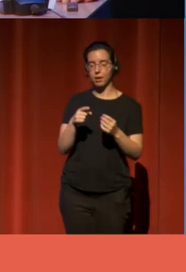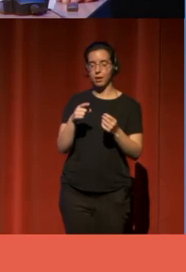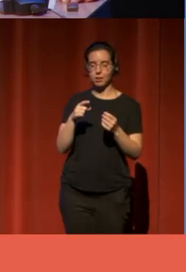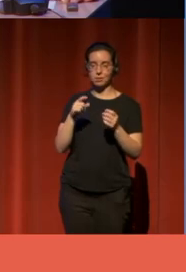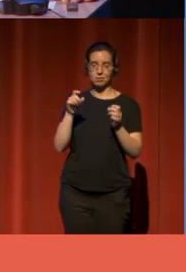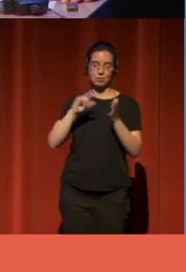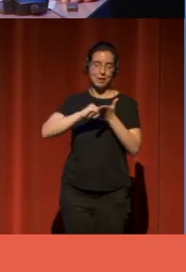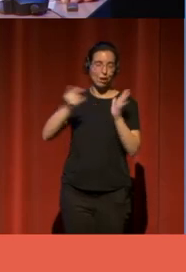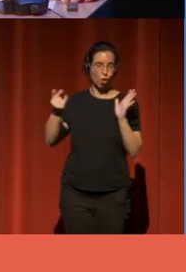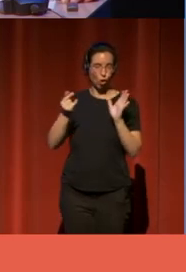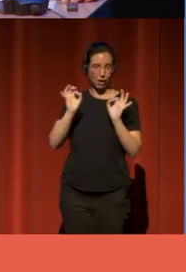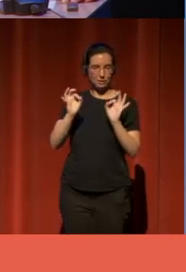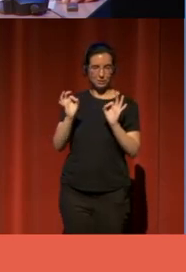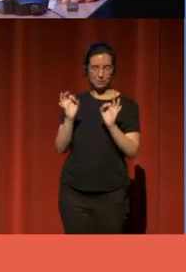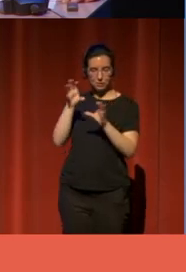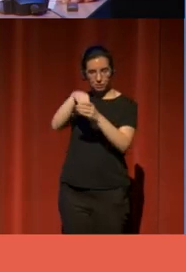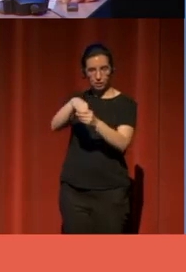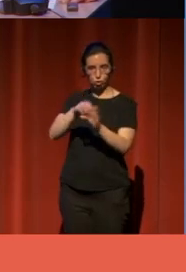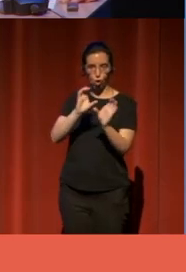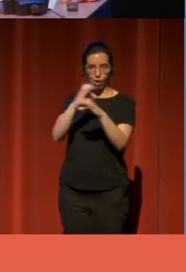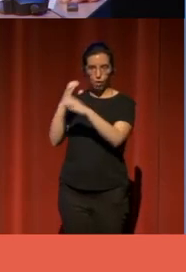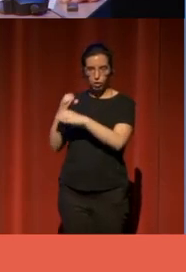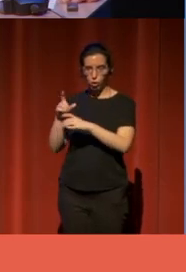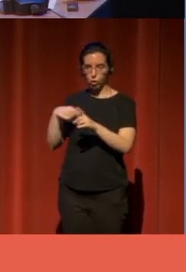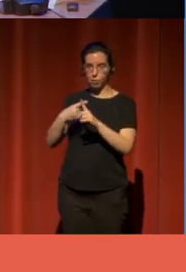laboratorios bibliotecarios propuesta en el curso